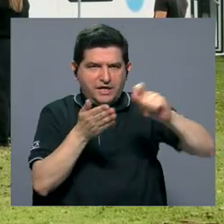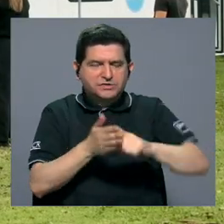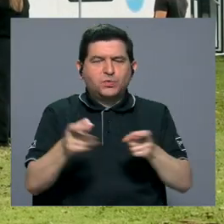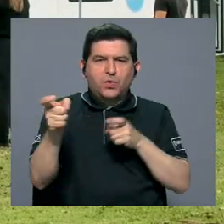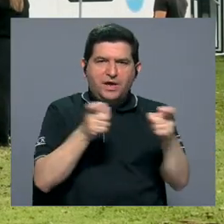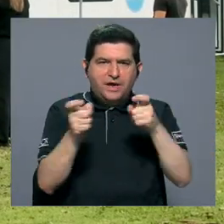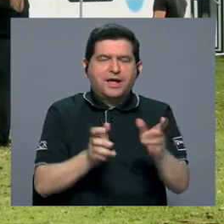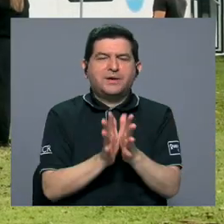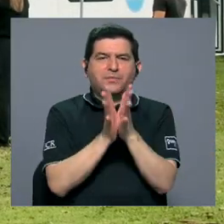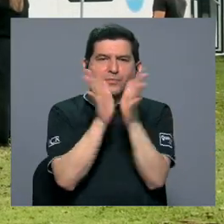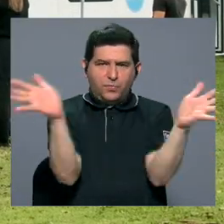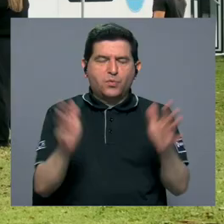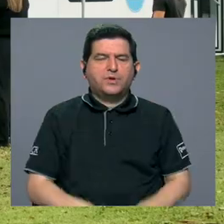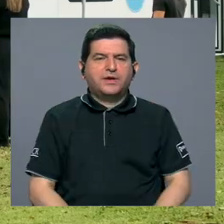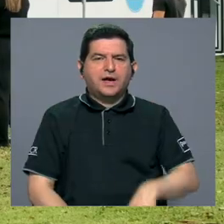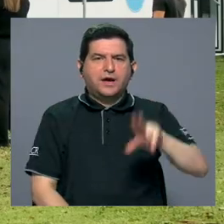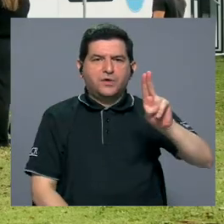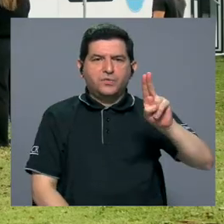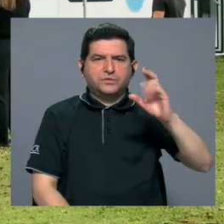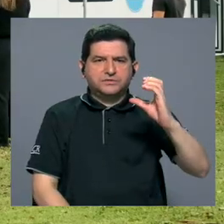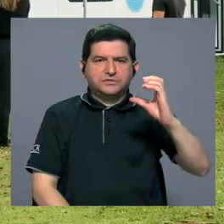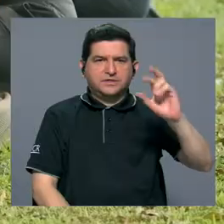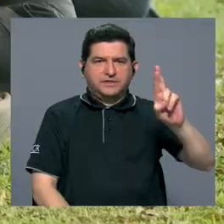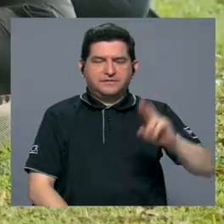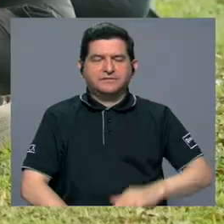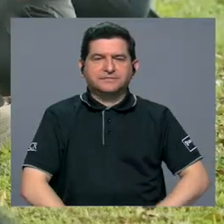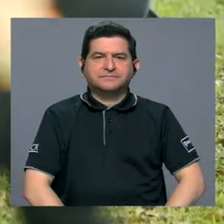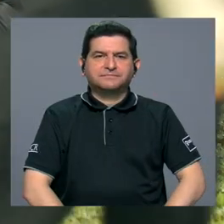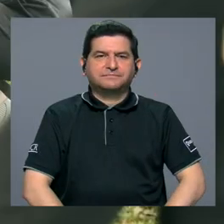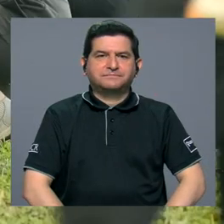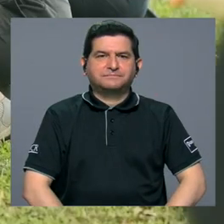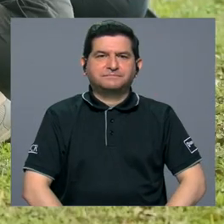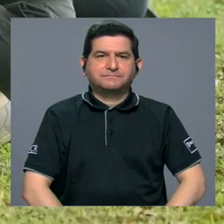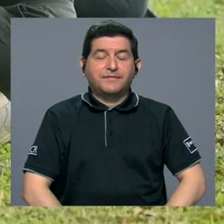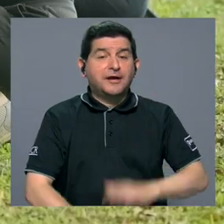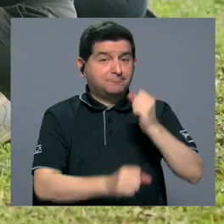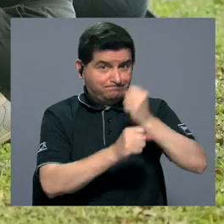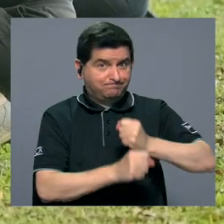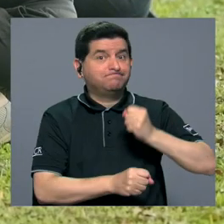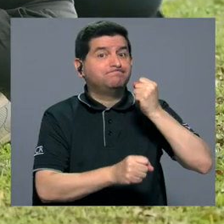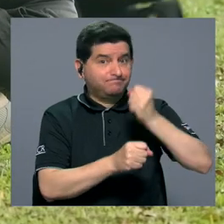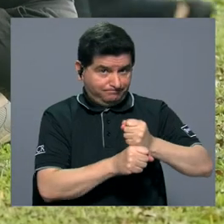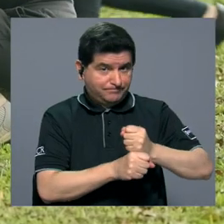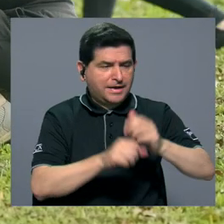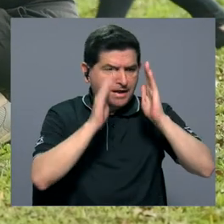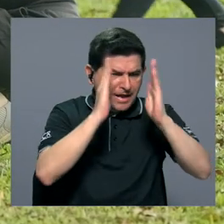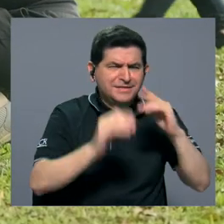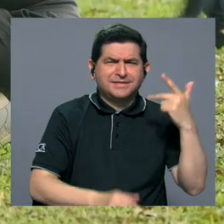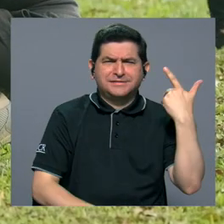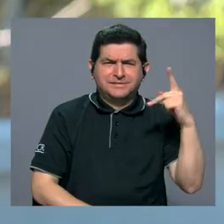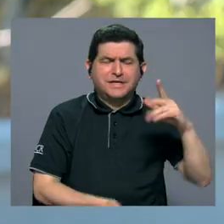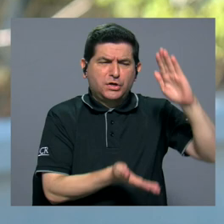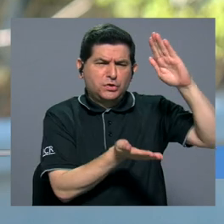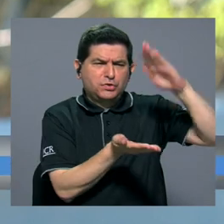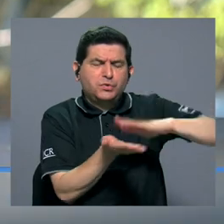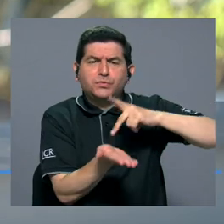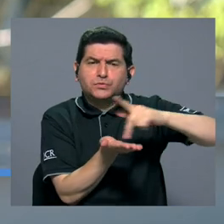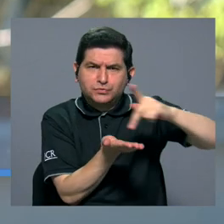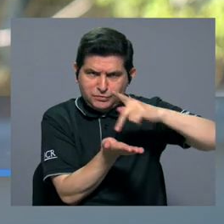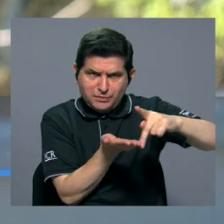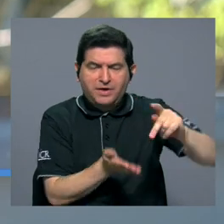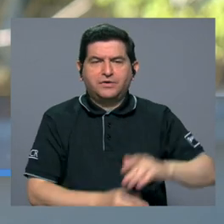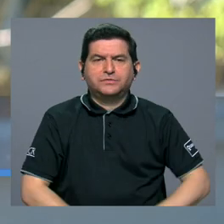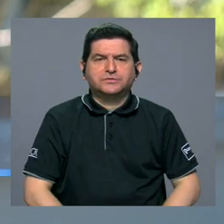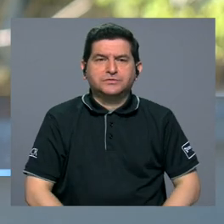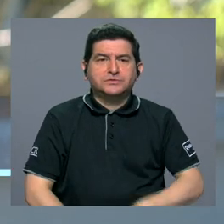Escuela de Administración Pública de la Universidad de Costa Rica. Hay que trabajar y atender el riesgo de la disminución de los